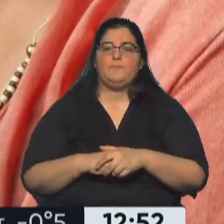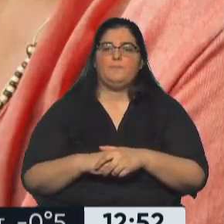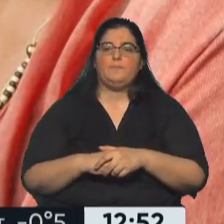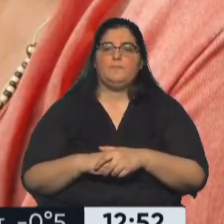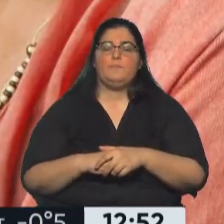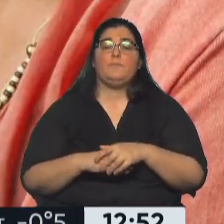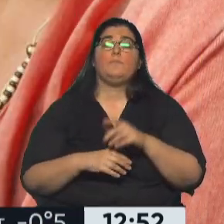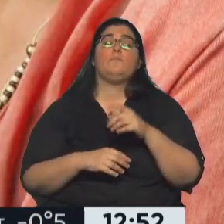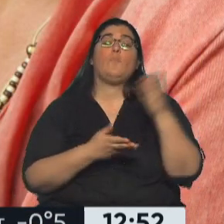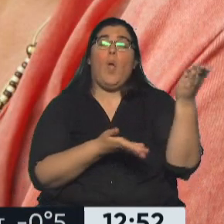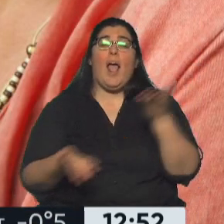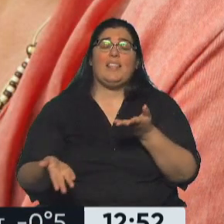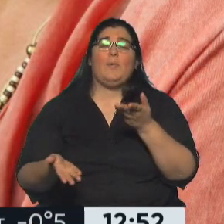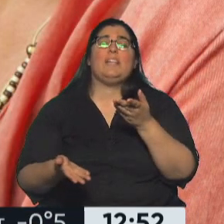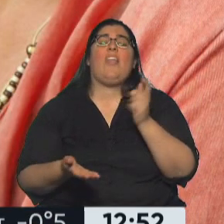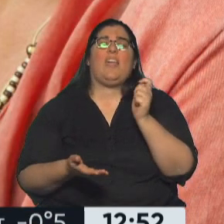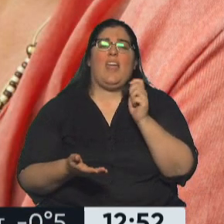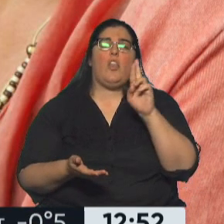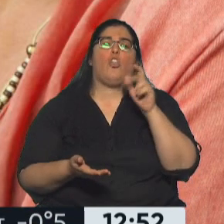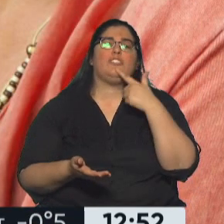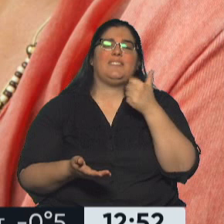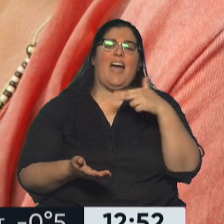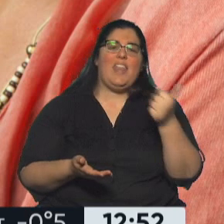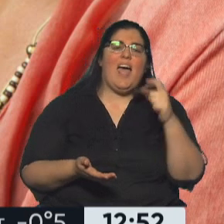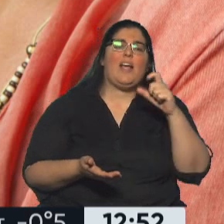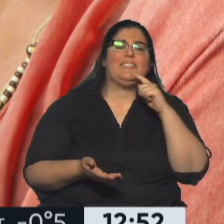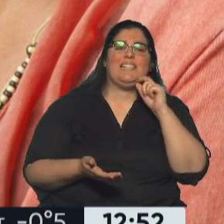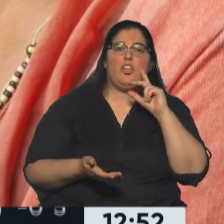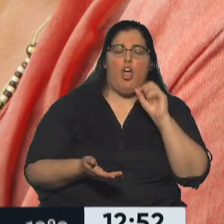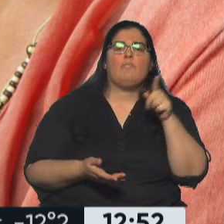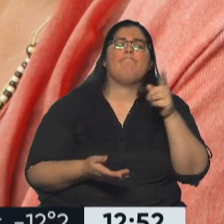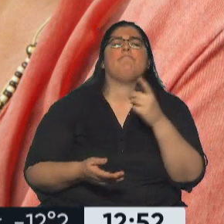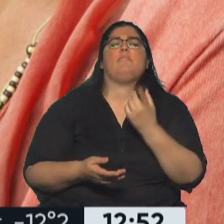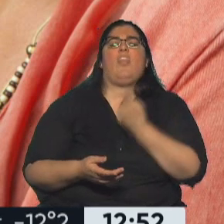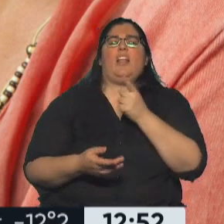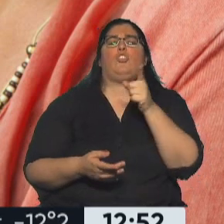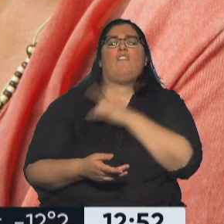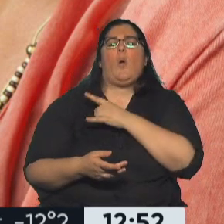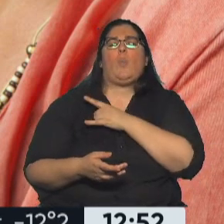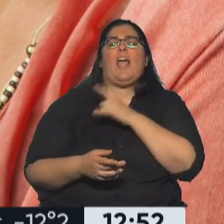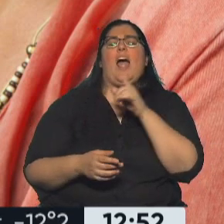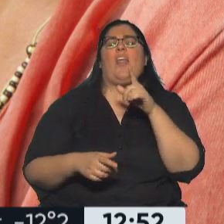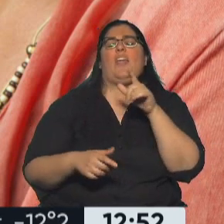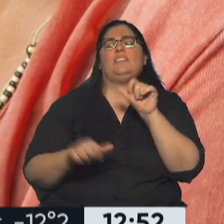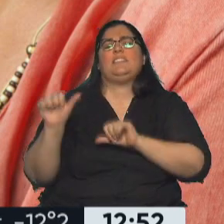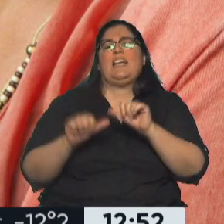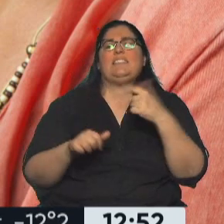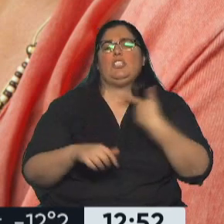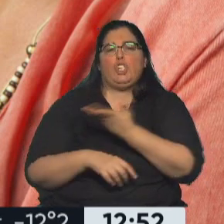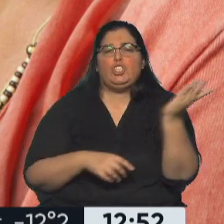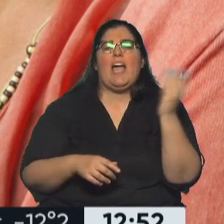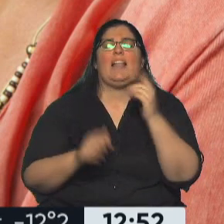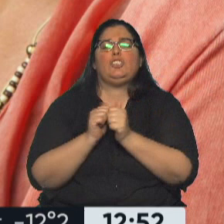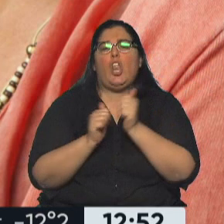Nuestra entrevistada de hoy es Rosana Costiglioni, ella es decana de la Facultad de Ciencias Sociales e Historia de la Universidad Diego Portales,